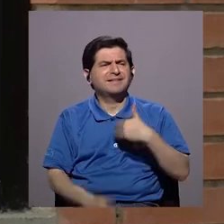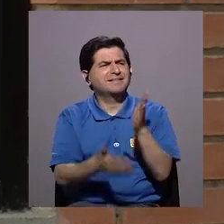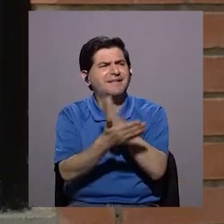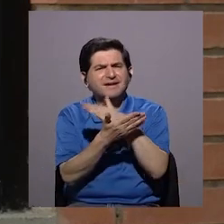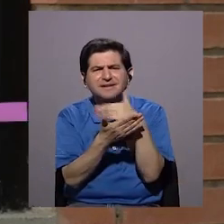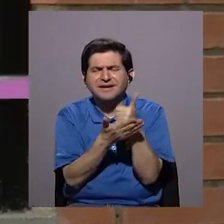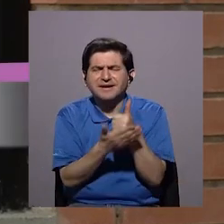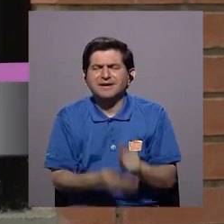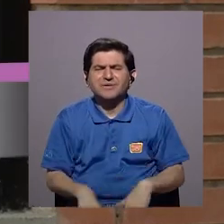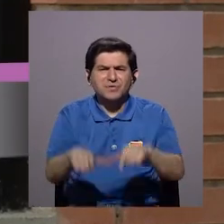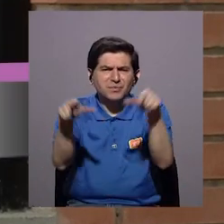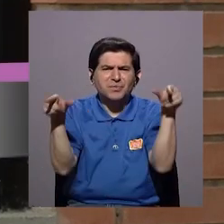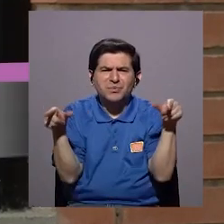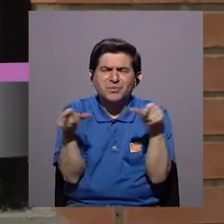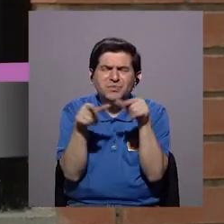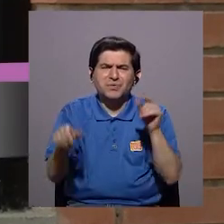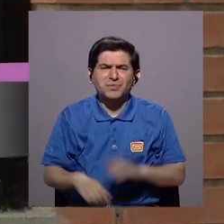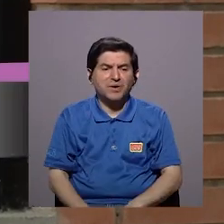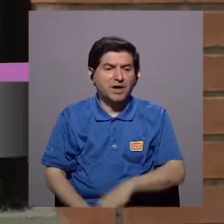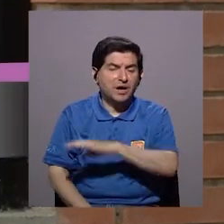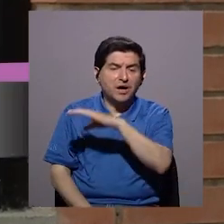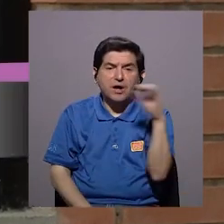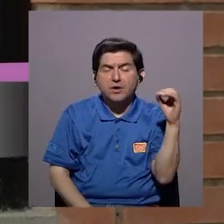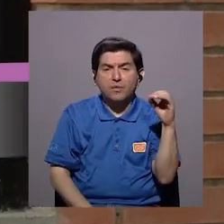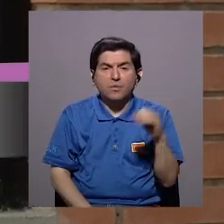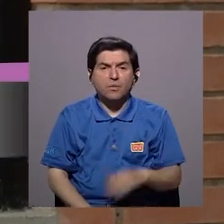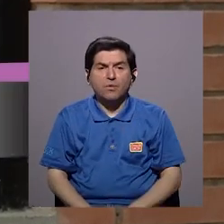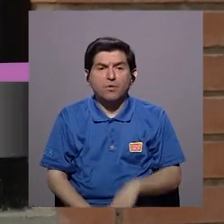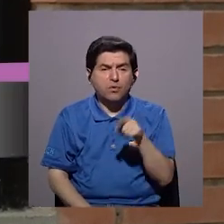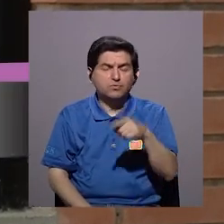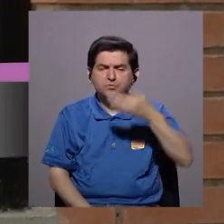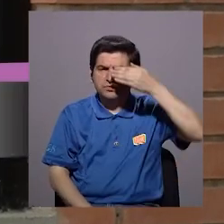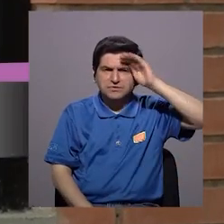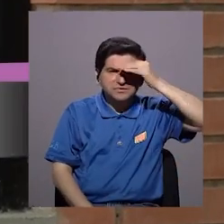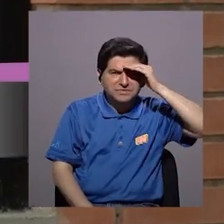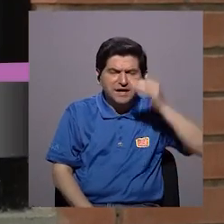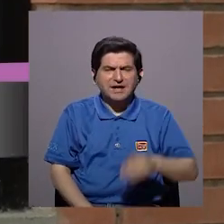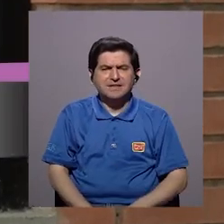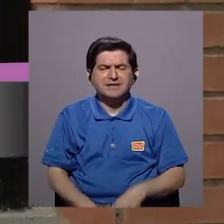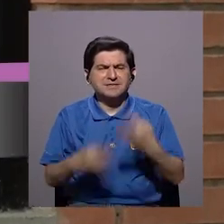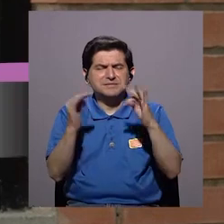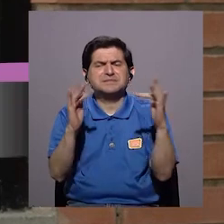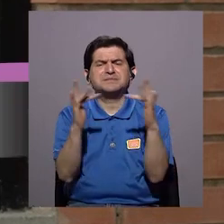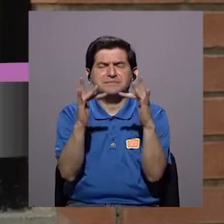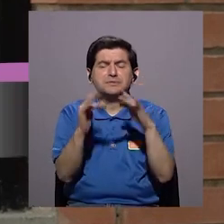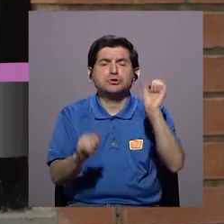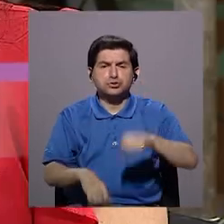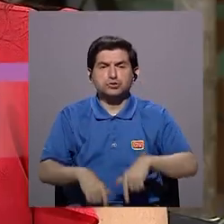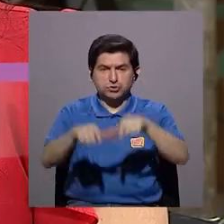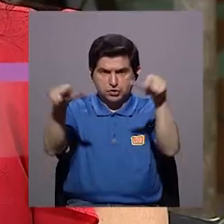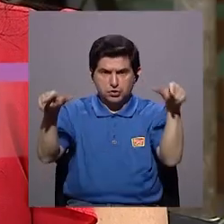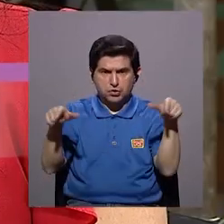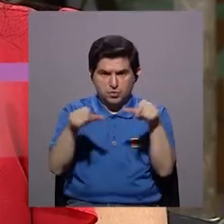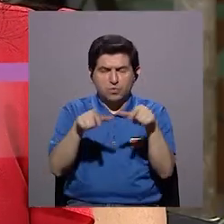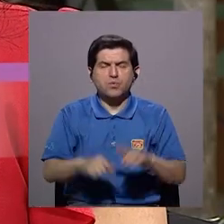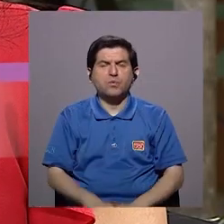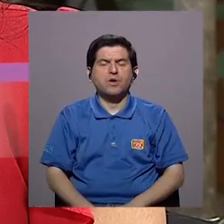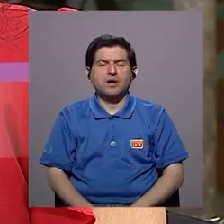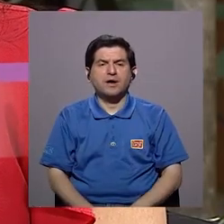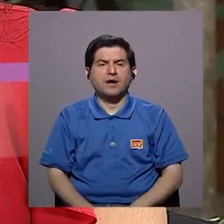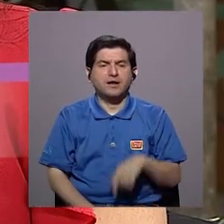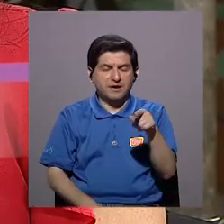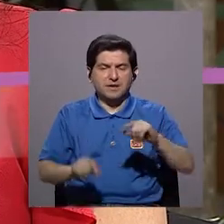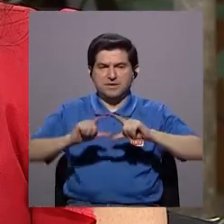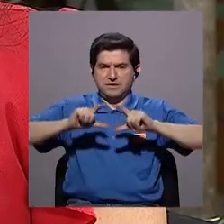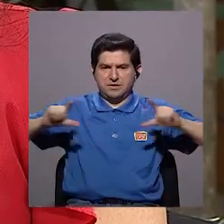¿Tienen alguna, algún lugar para, o ustedes tienen Facebook o algún lugar para contactar? Sí, hay una página, WOM Costa